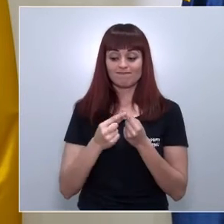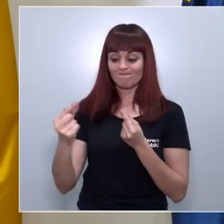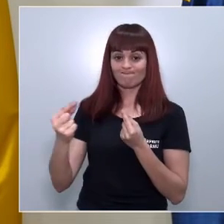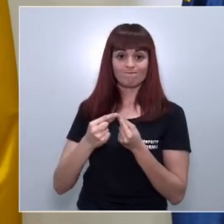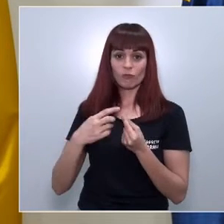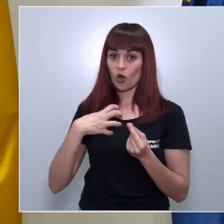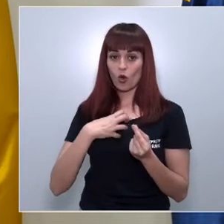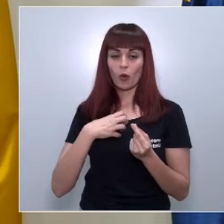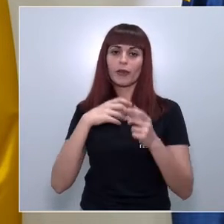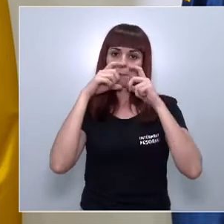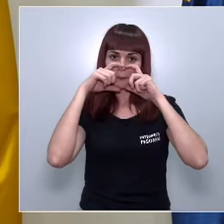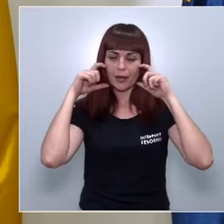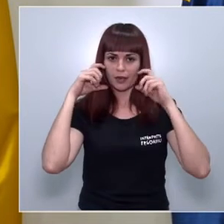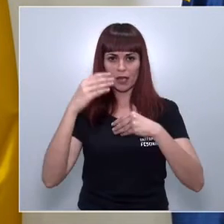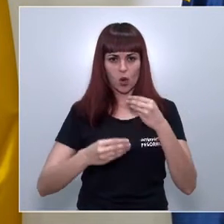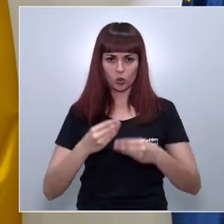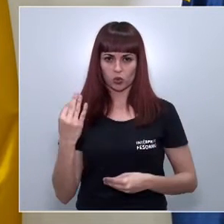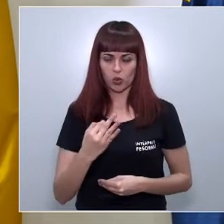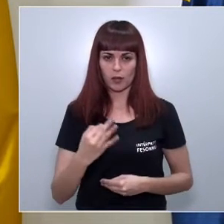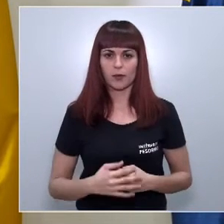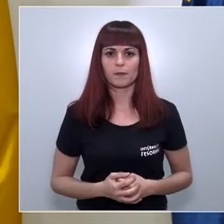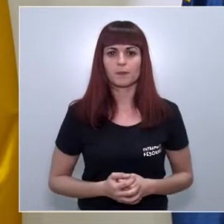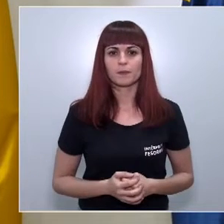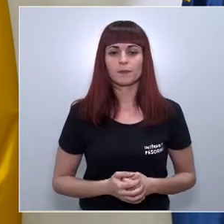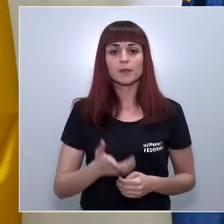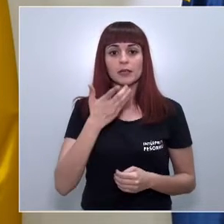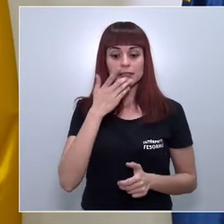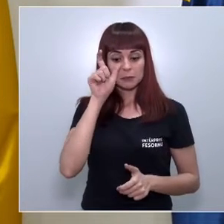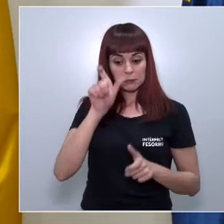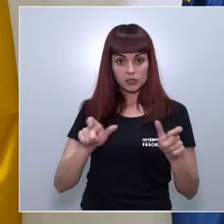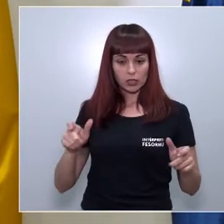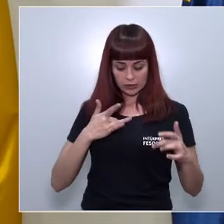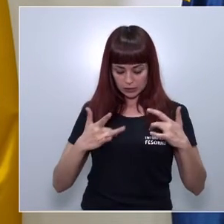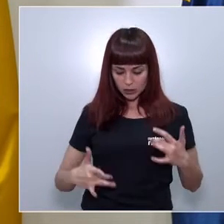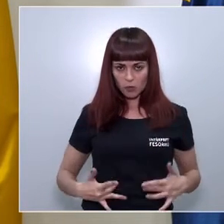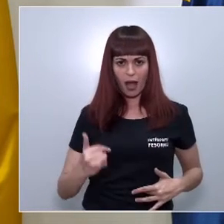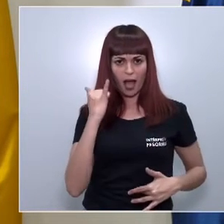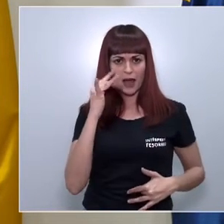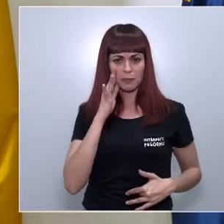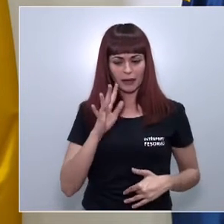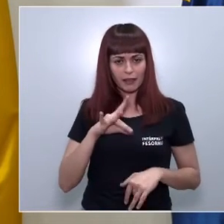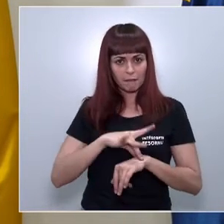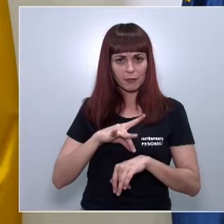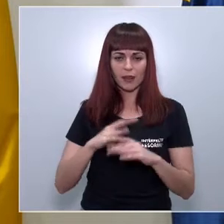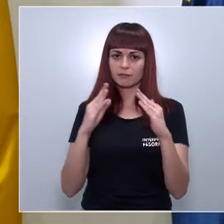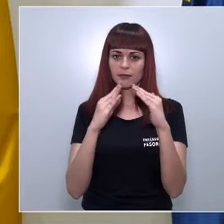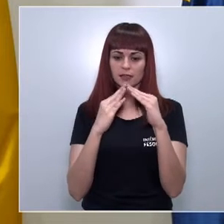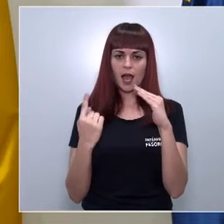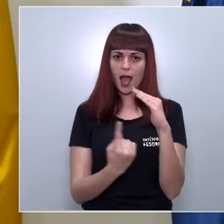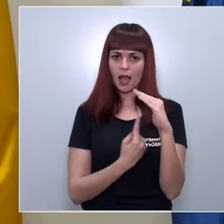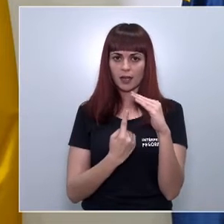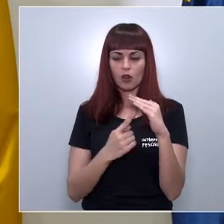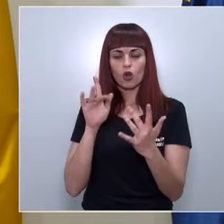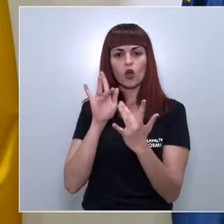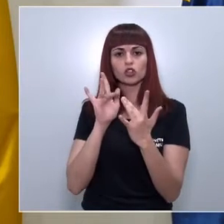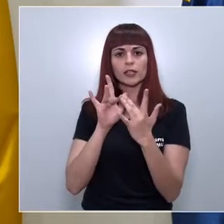garantice esta distancia. Cualquier persona que tenga alguno de los síntomas que se ha relacionado con la enfermedad deben aislarse y contactar